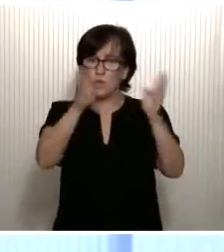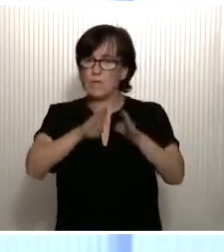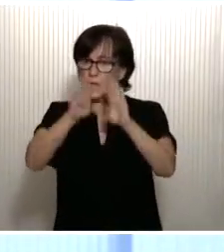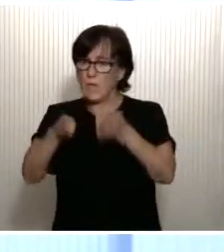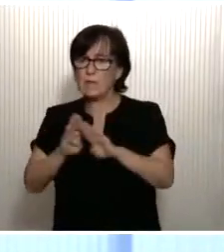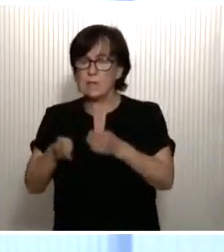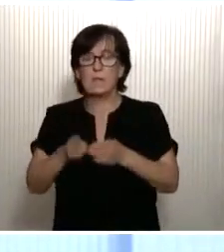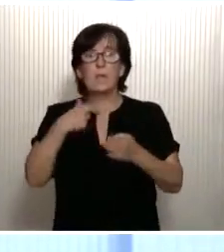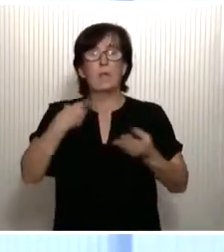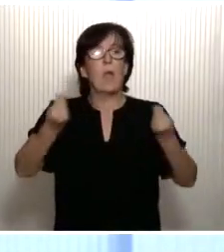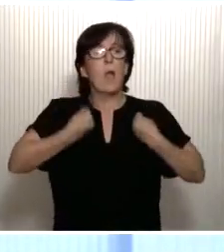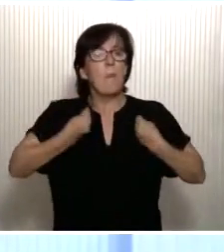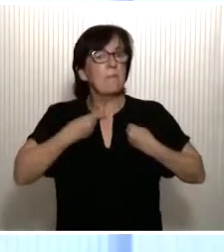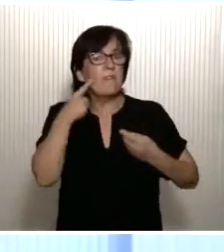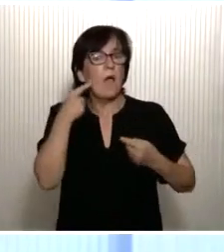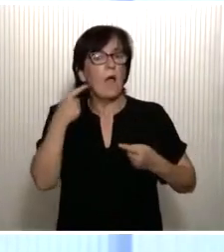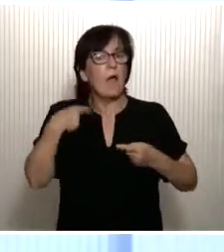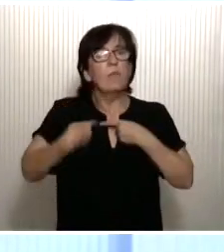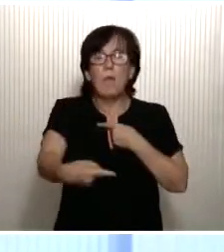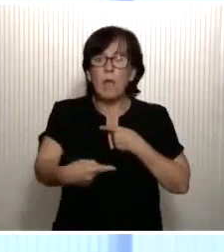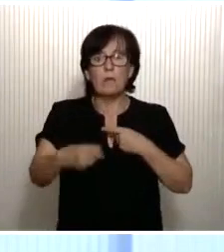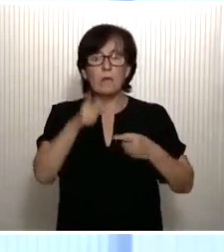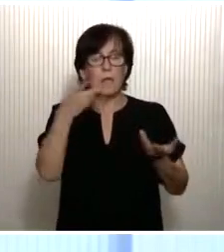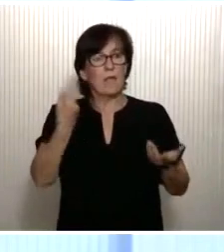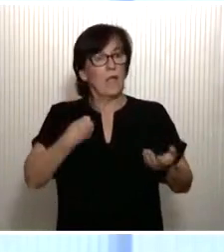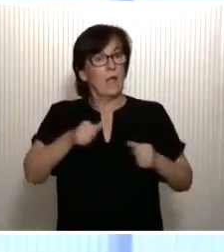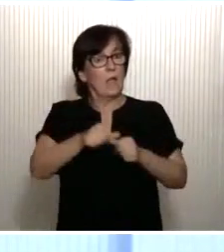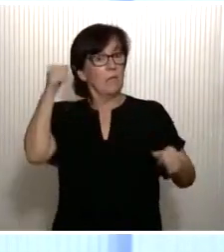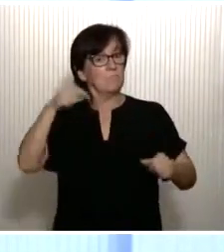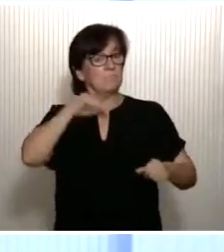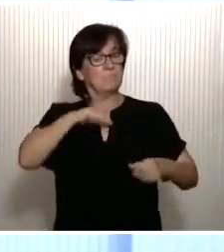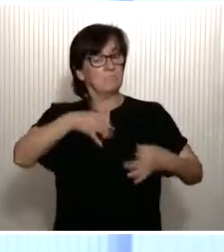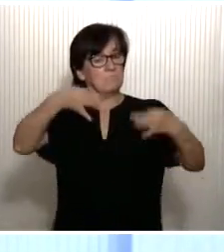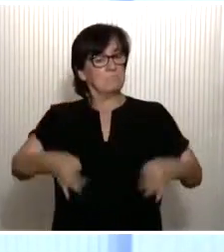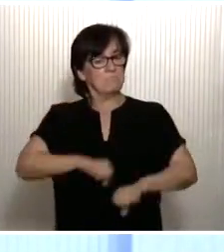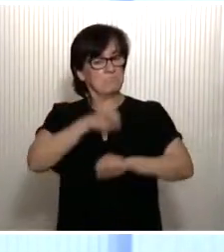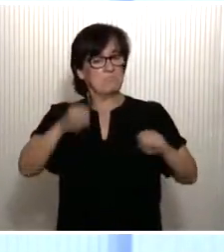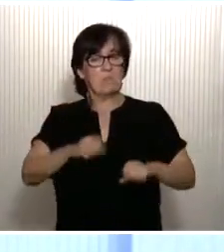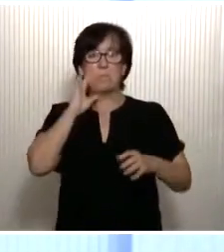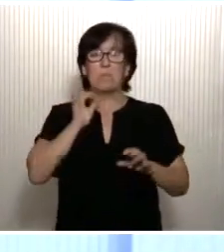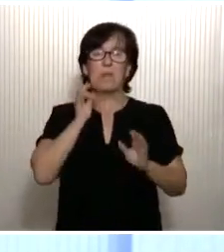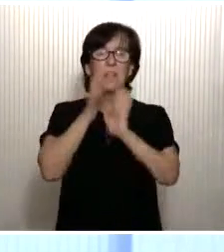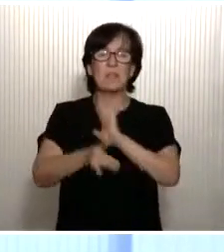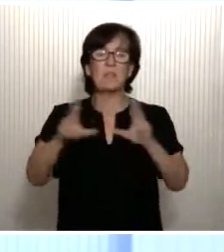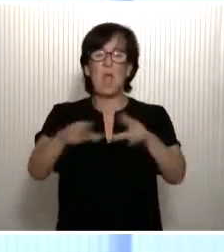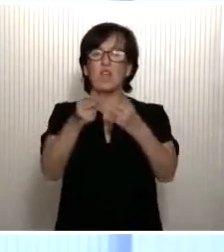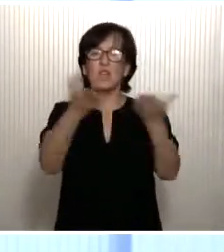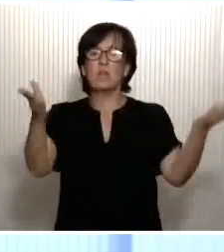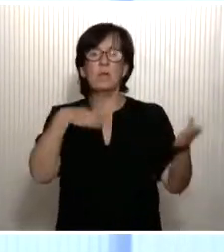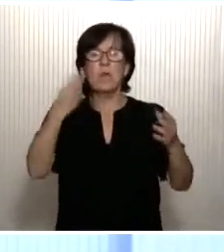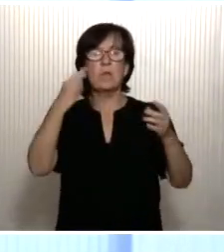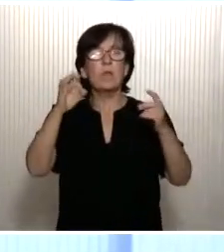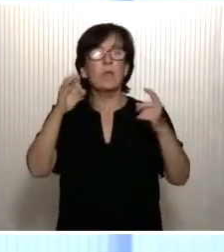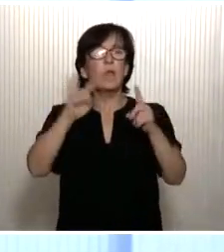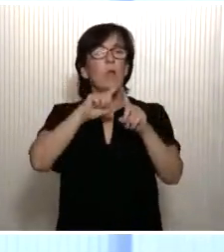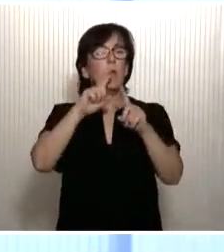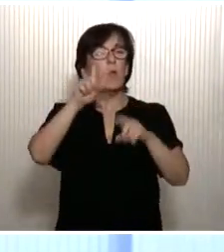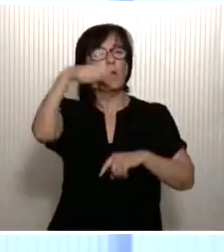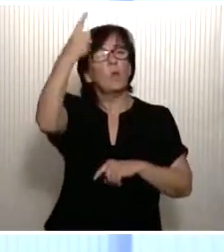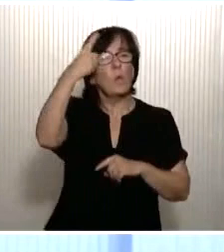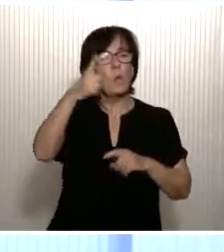vivir, nuestra vida cotidiana, aquella que creíamos asegurada para siempre en una sociedad que se ha educado bajo la cultura del